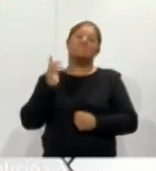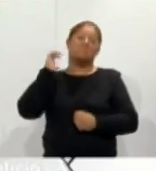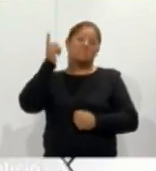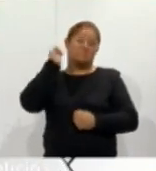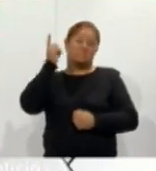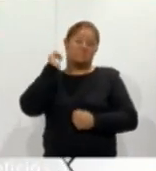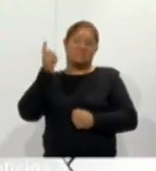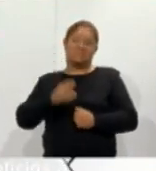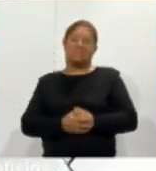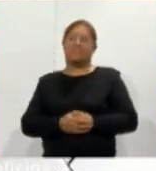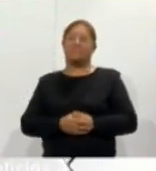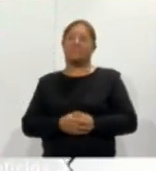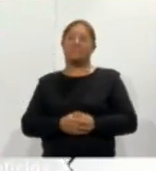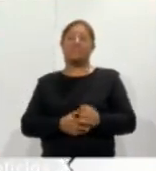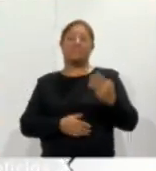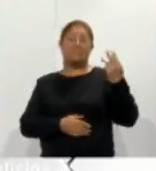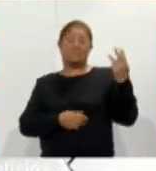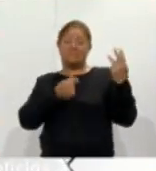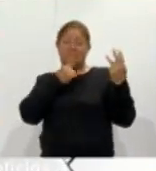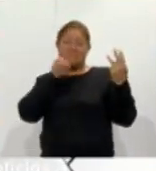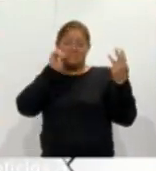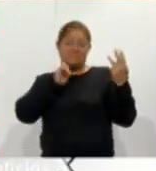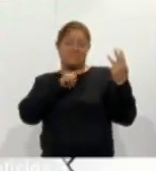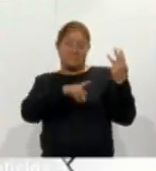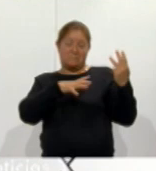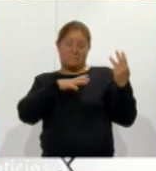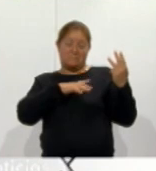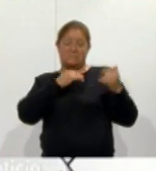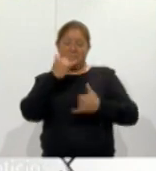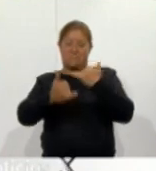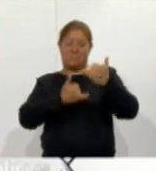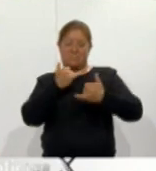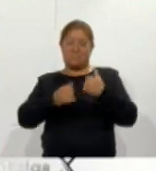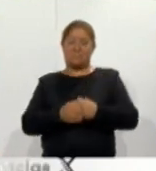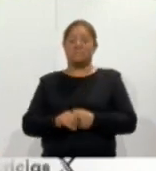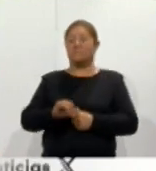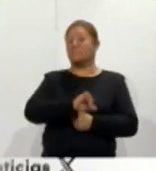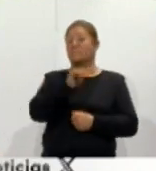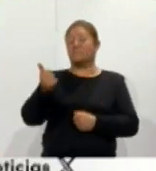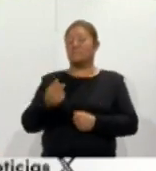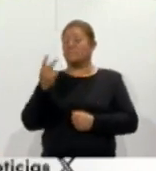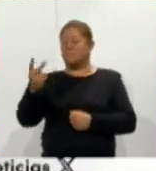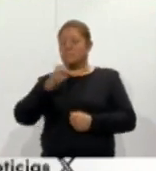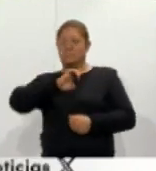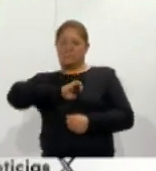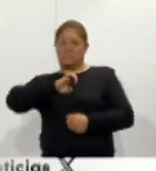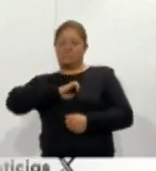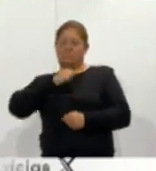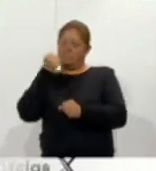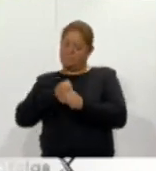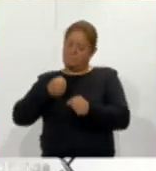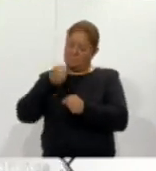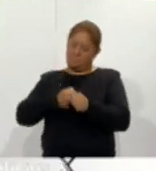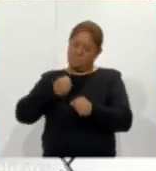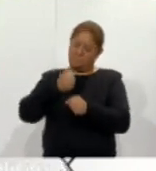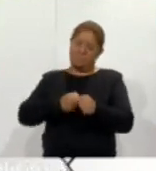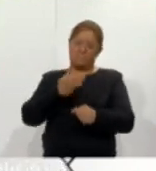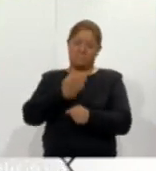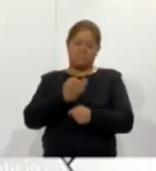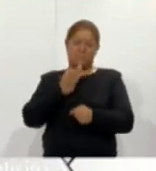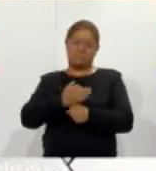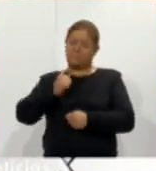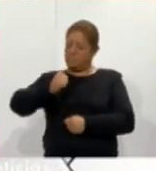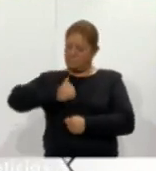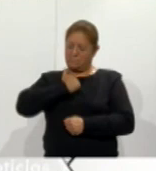tres niñas jugando y a dos entrenando estamos ahorita